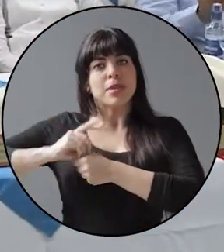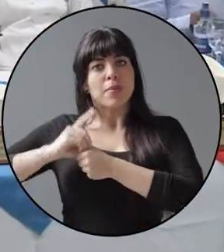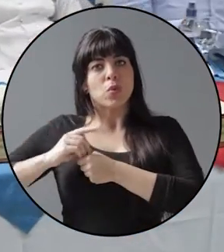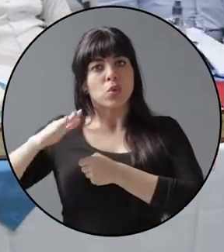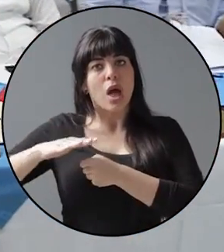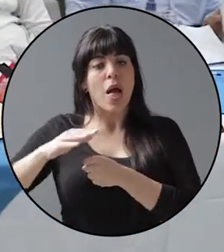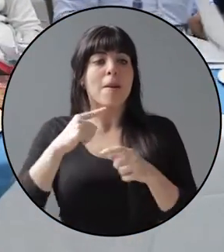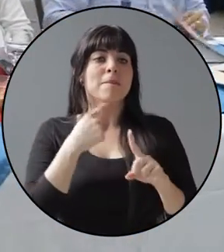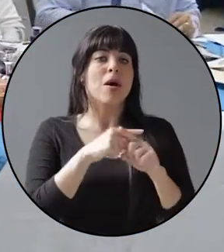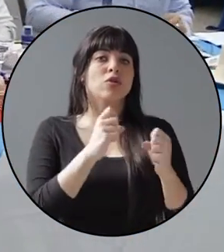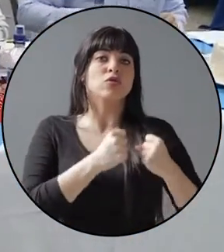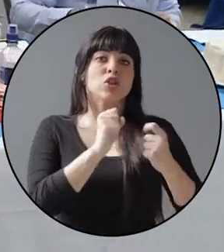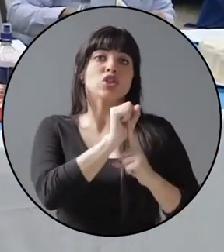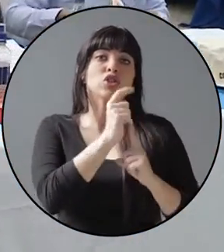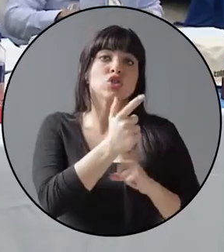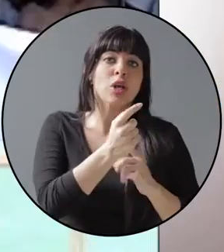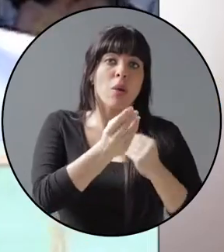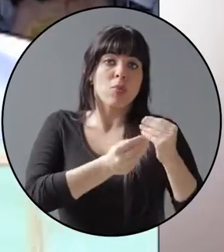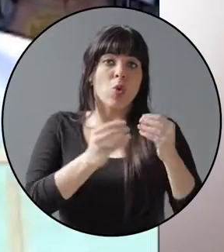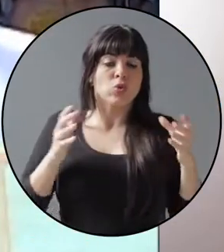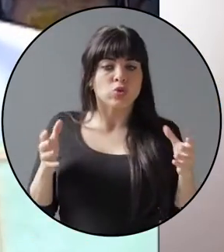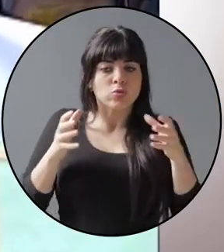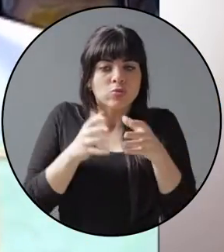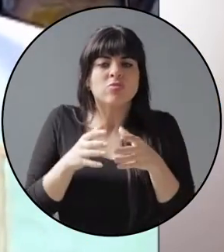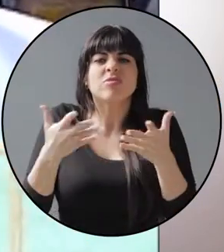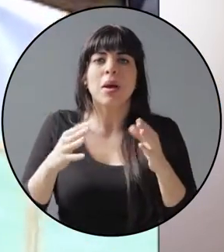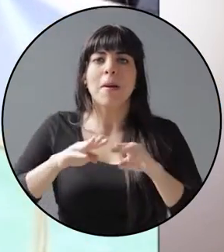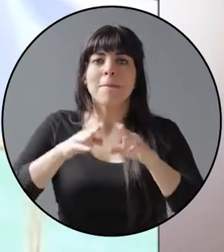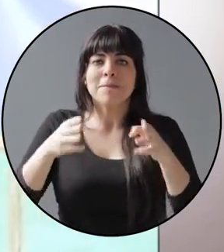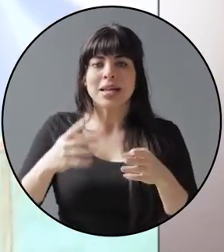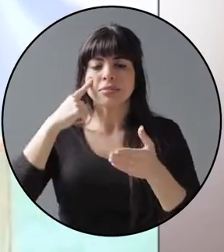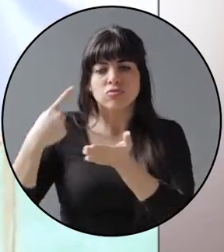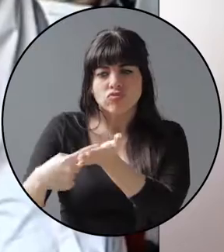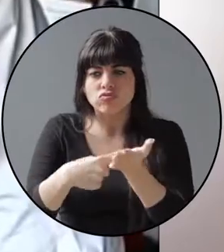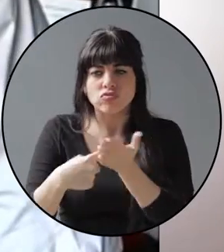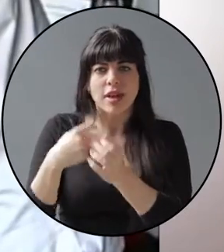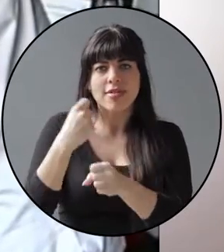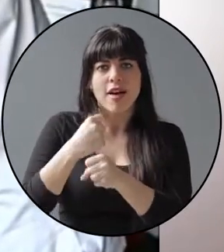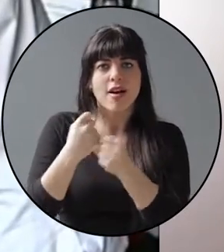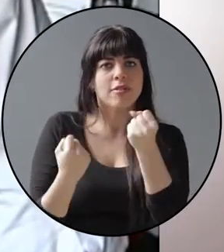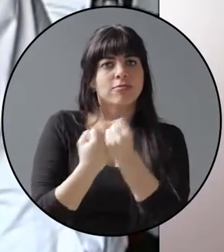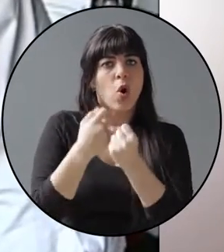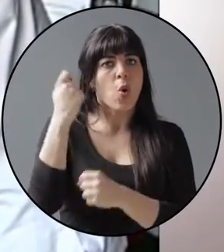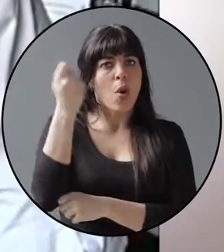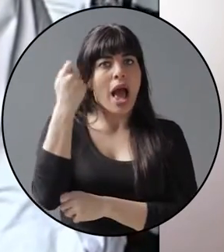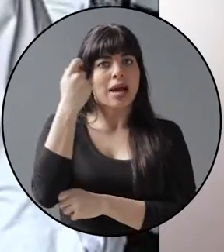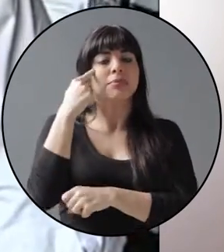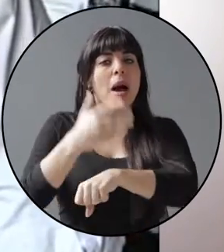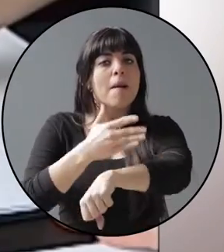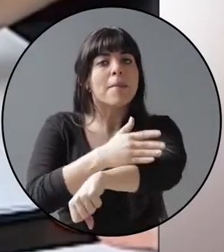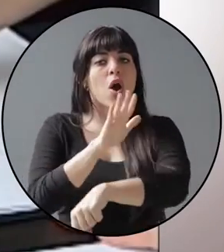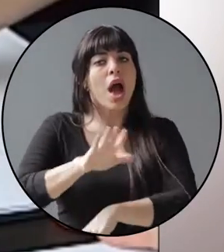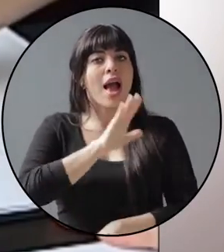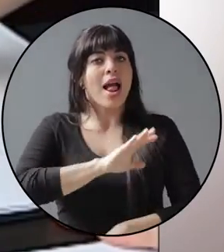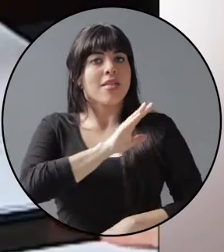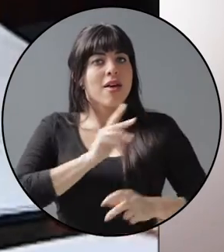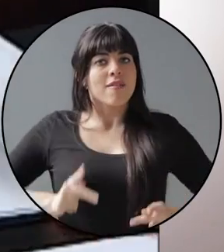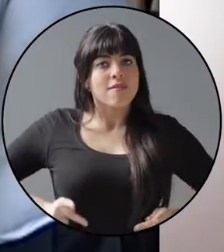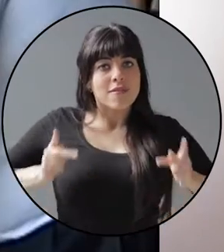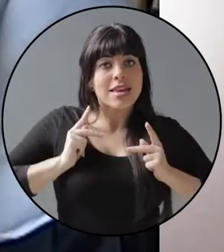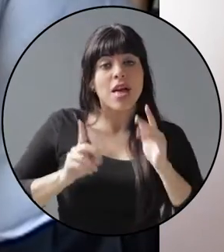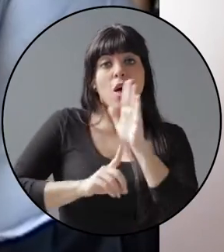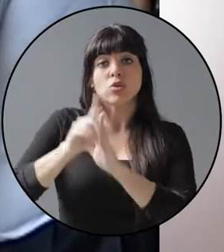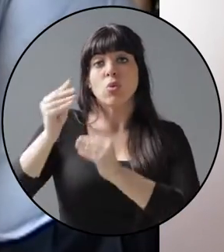diputados y fuerzas sociales y productivas la Mesa de Trabajo para Guanacaste por la mejora de la calidad de vida, el desarrollo